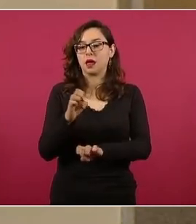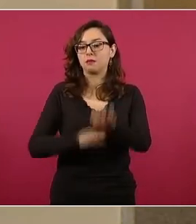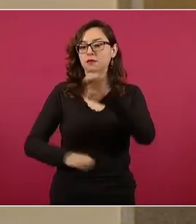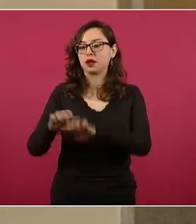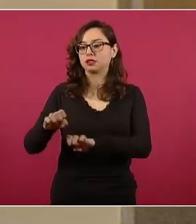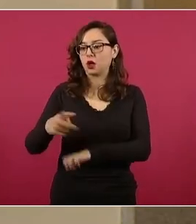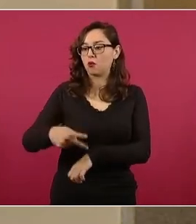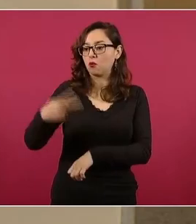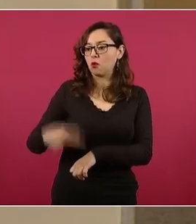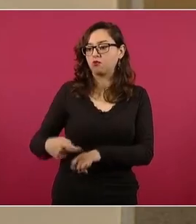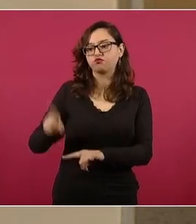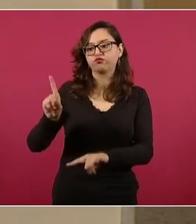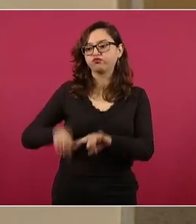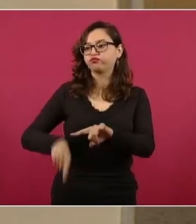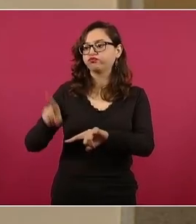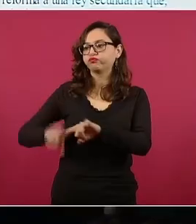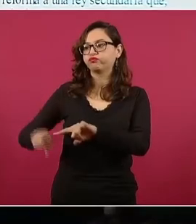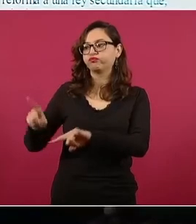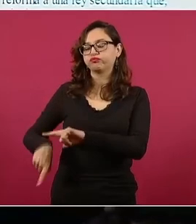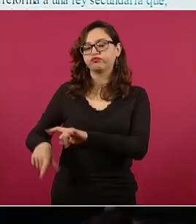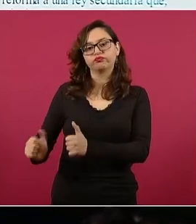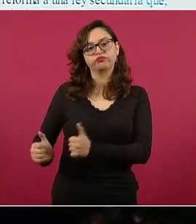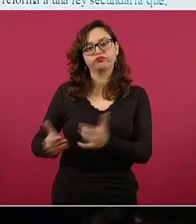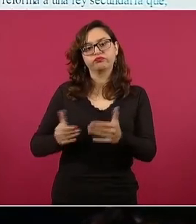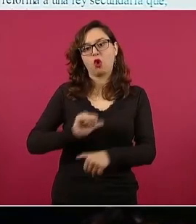públicas al sector privado.